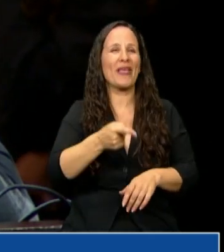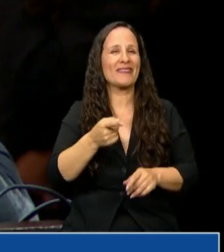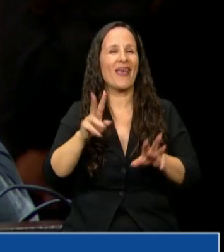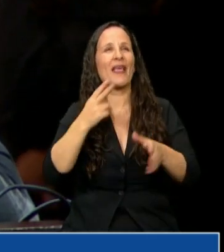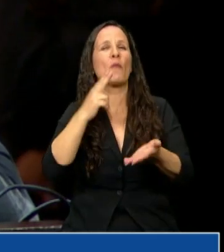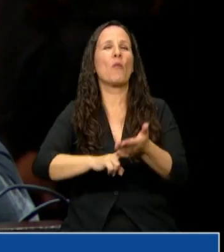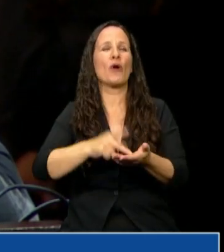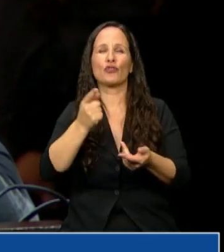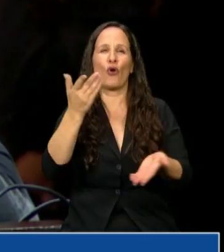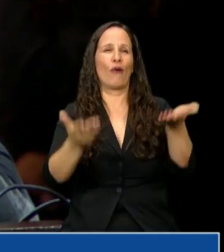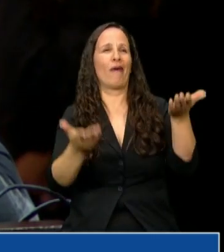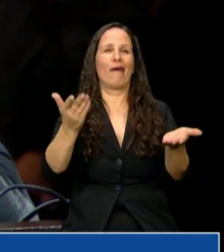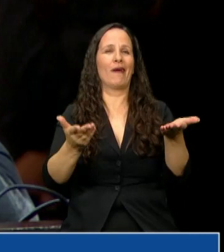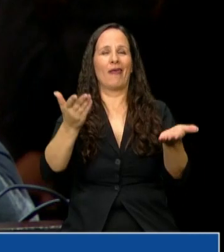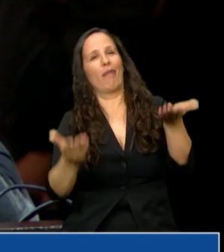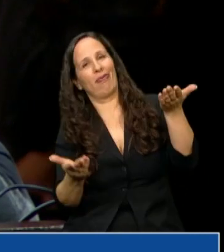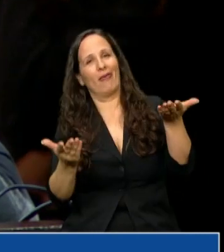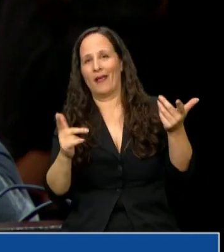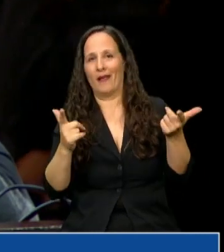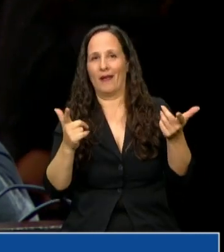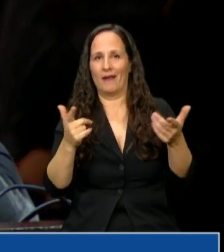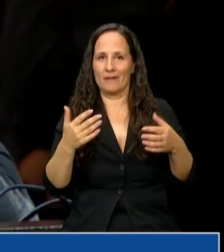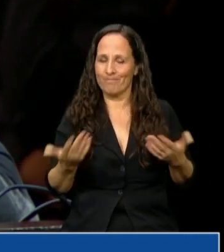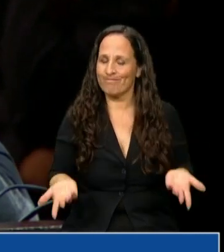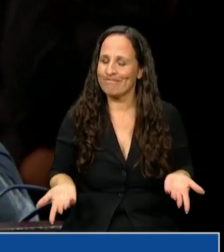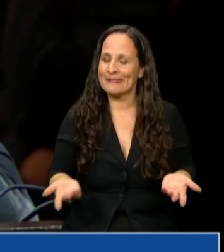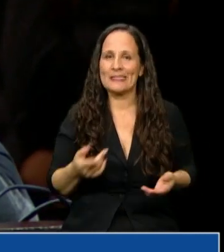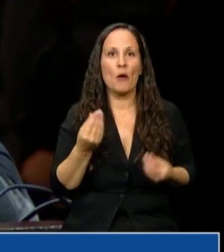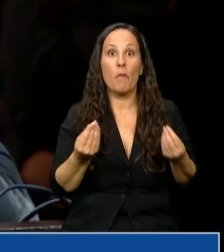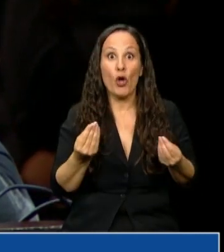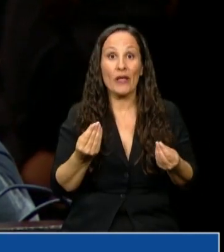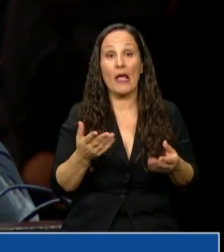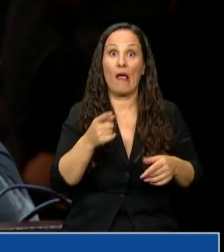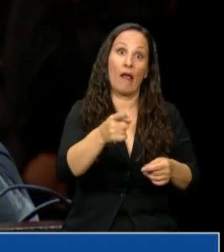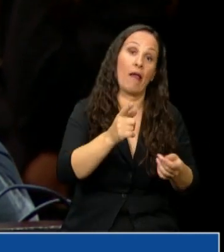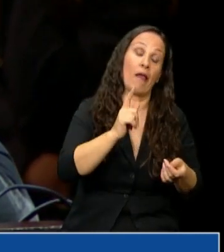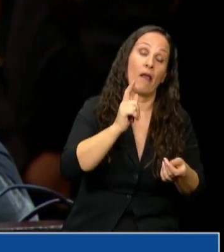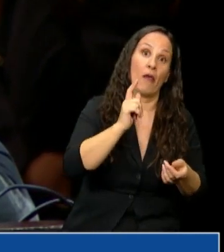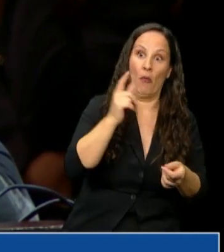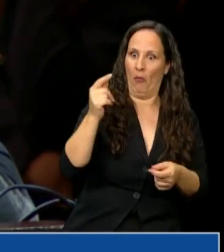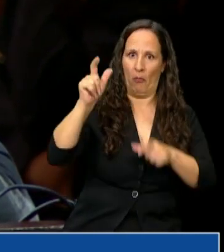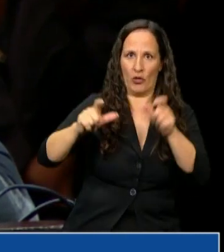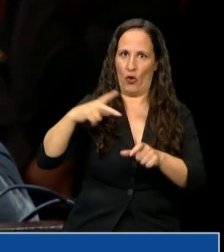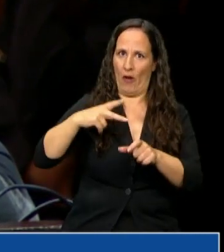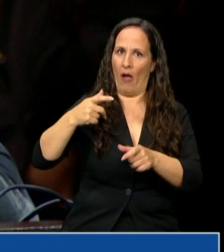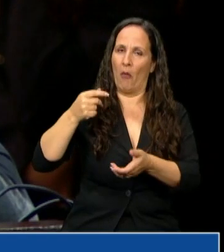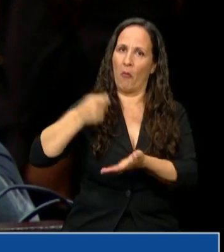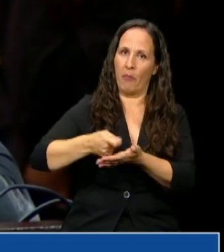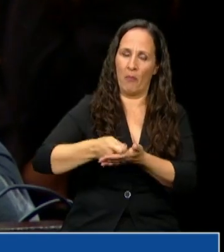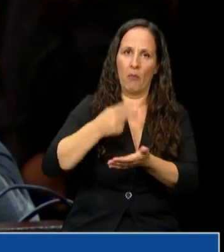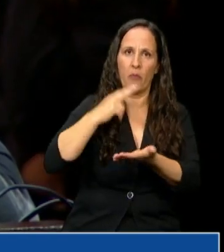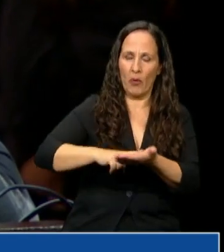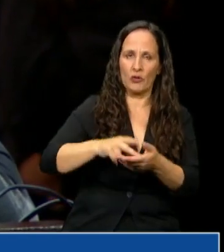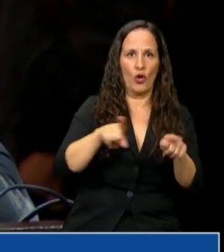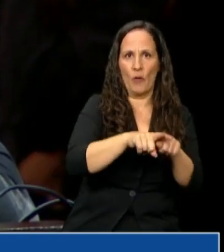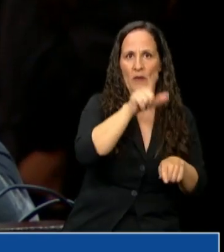impositivo. Es un sistema impositivo donde en general terminan pagando lo mismo los que más tienen que los que menos tienen. Cuando vamos a